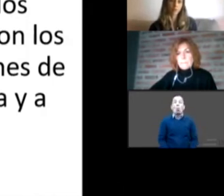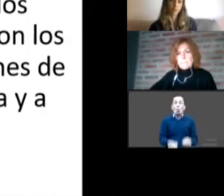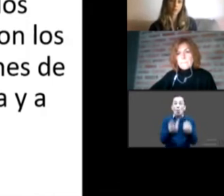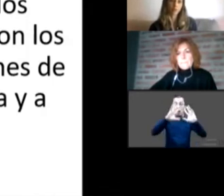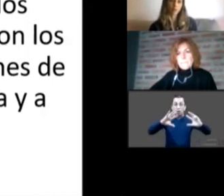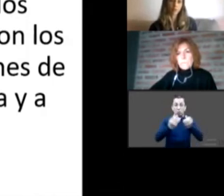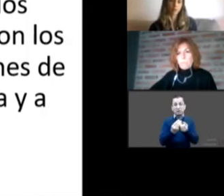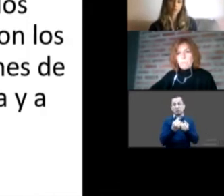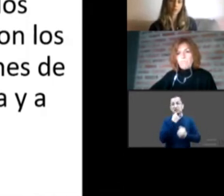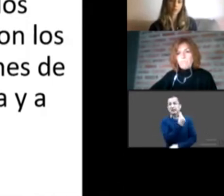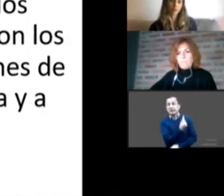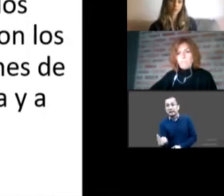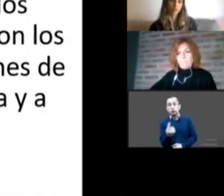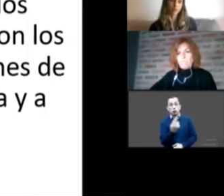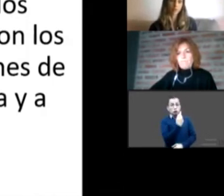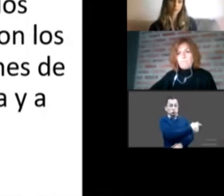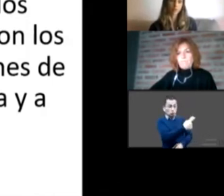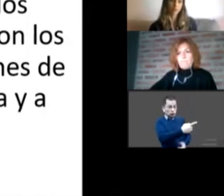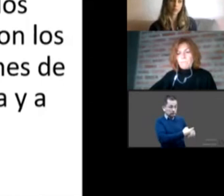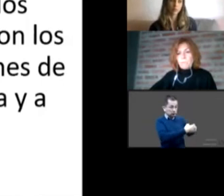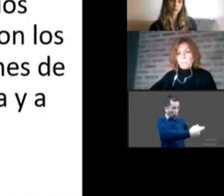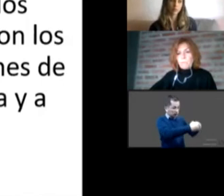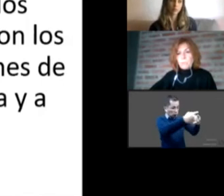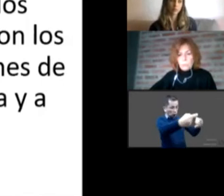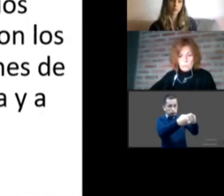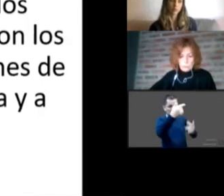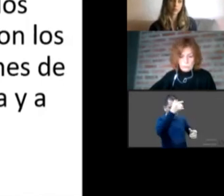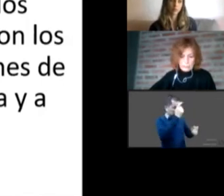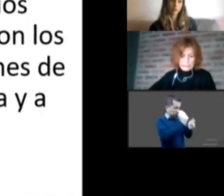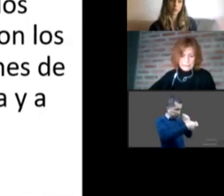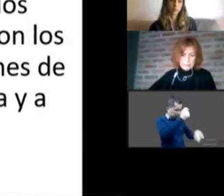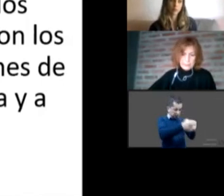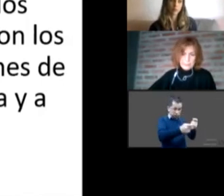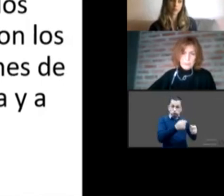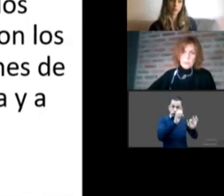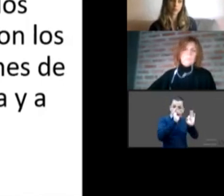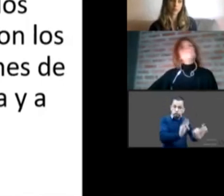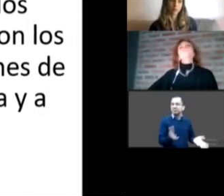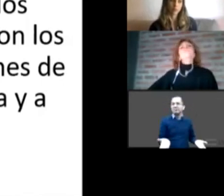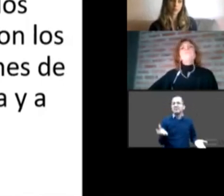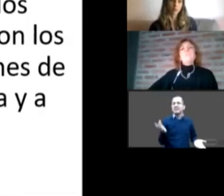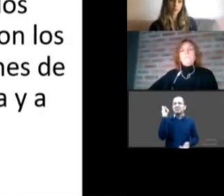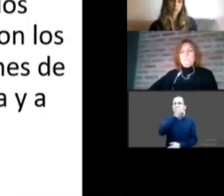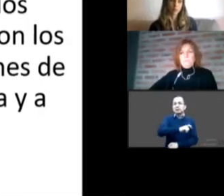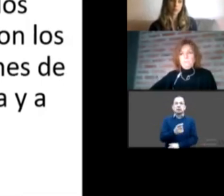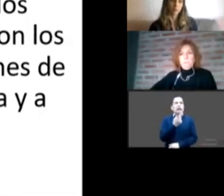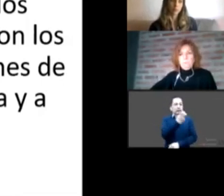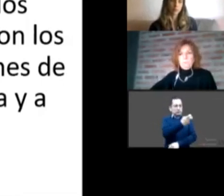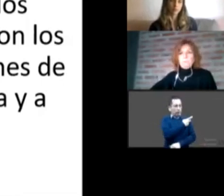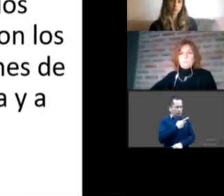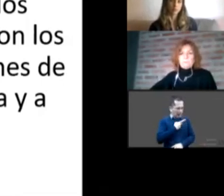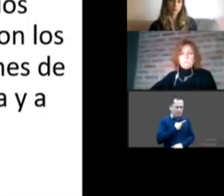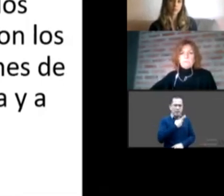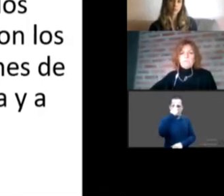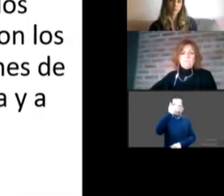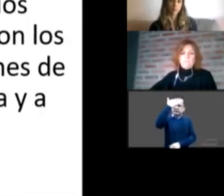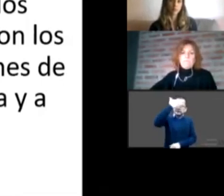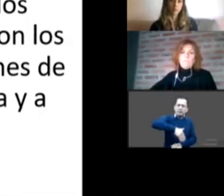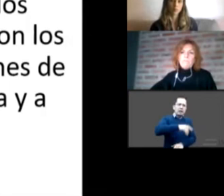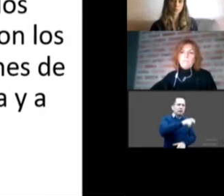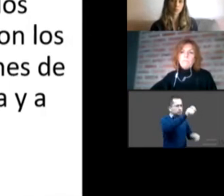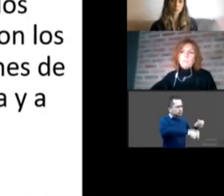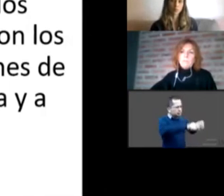pasarlo a personas no necesariamente solo a cifras también implica